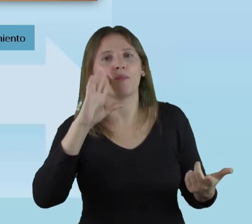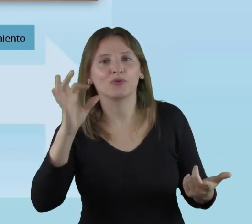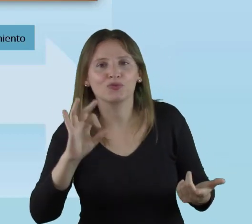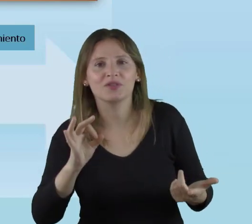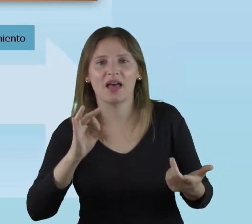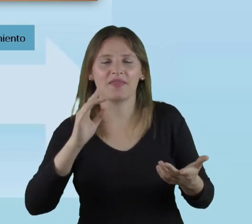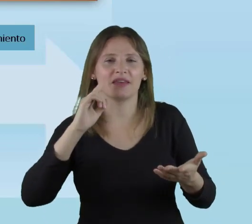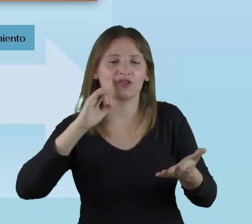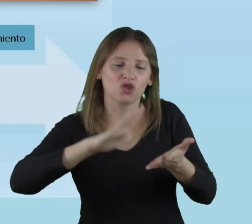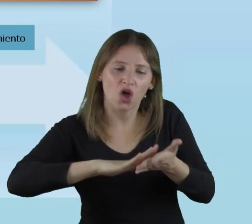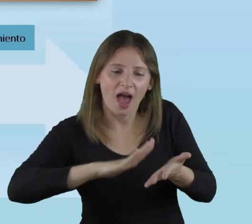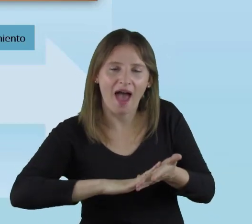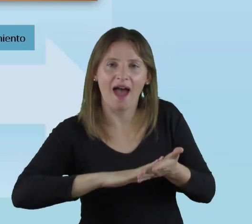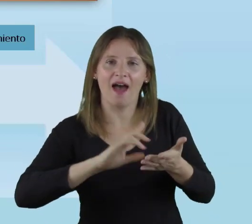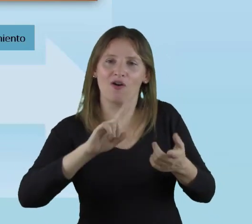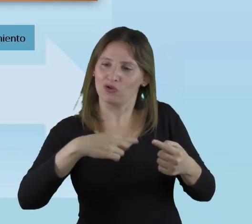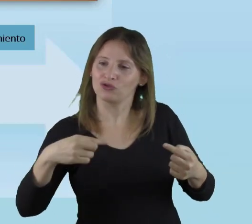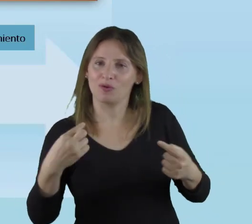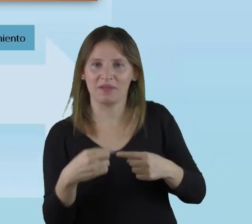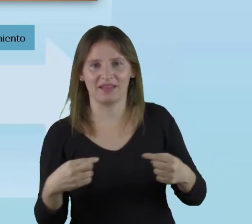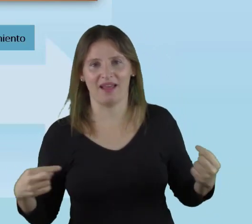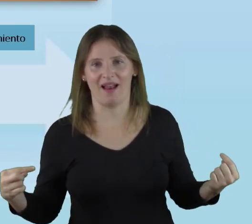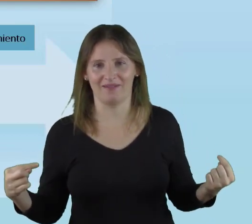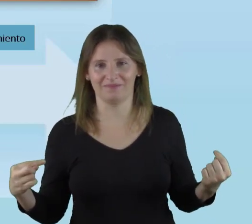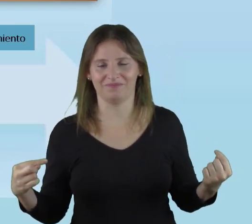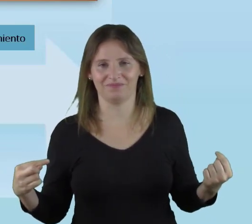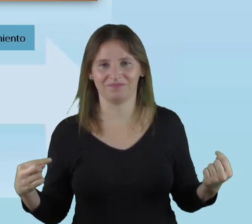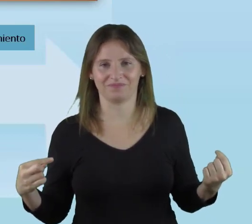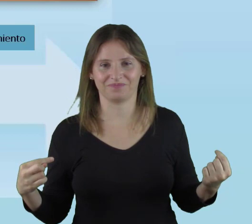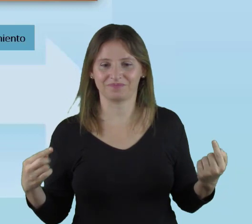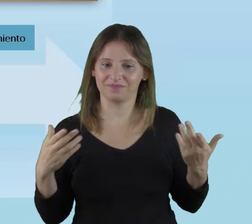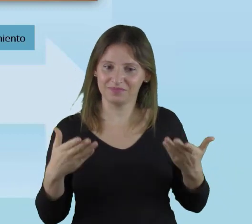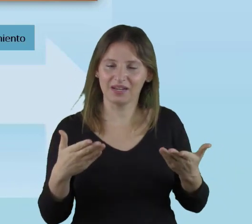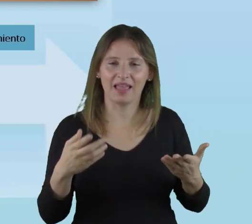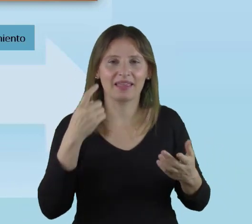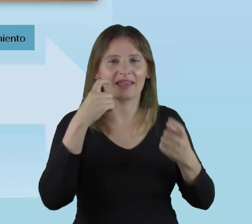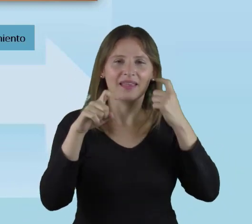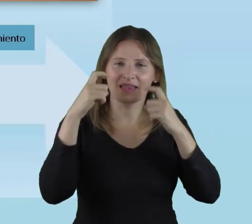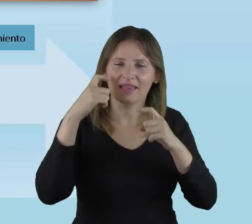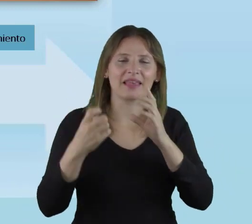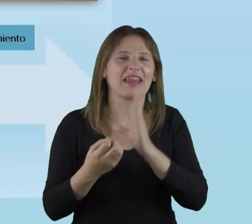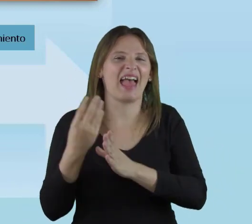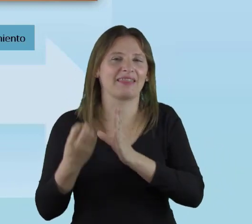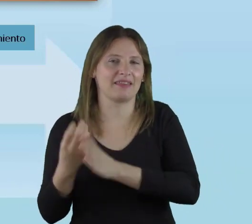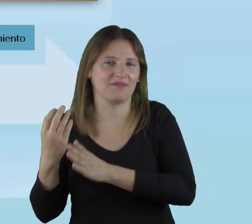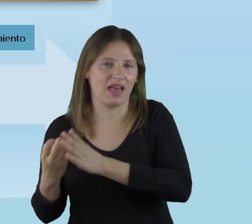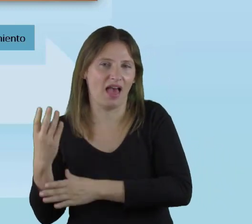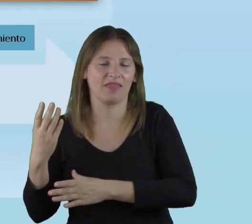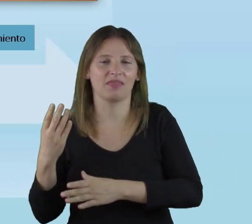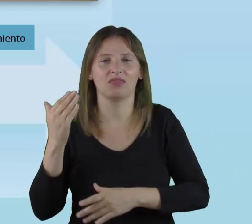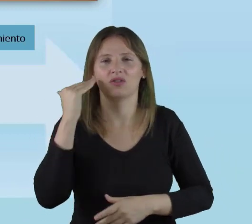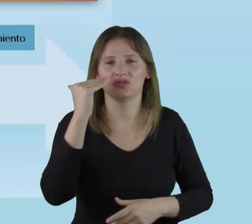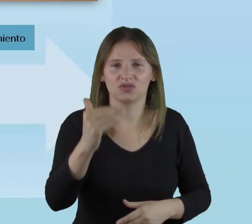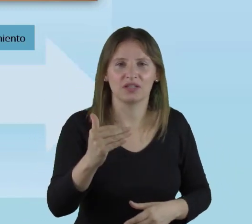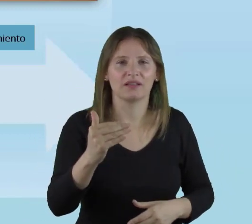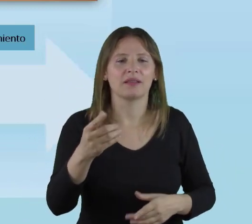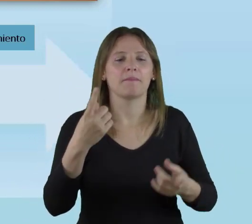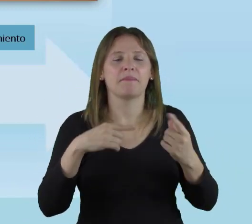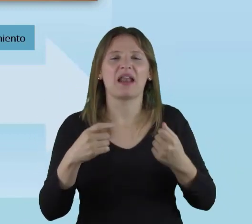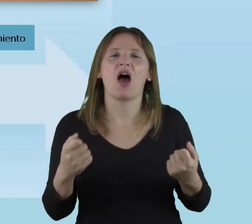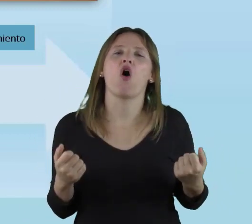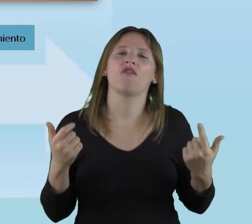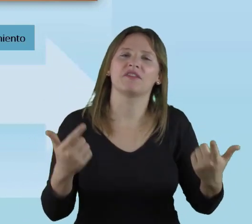a tener oportunidad de explorar más materiales. Ahí está la creatividad del